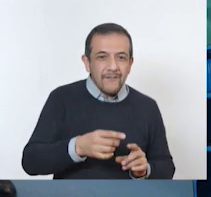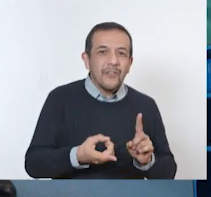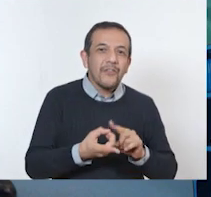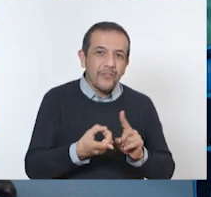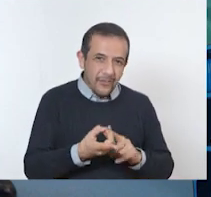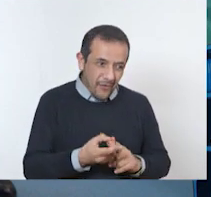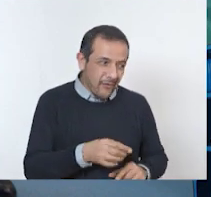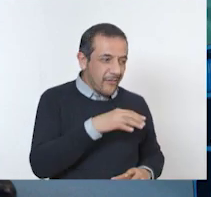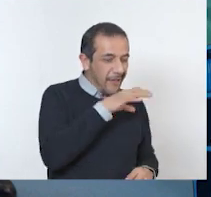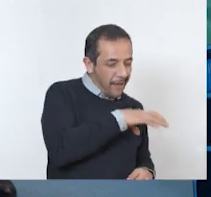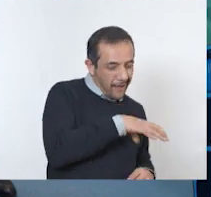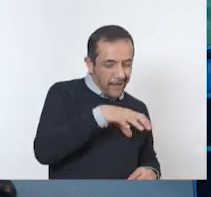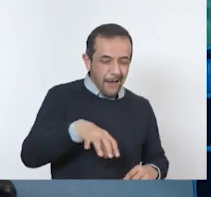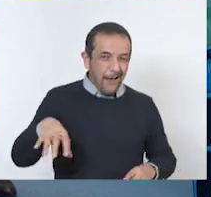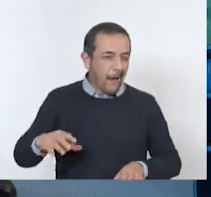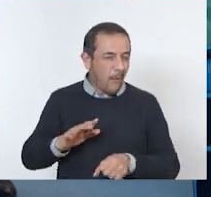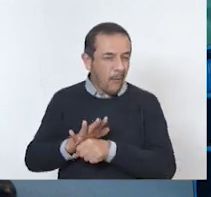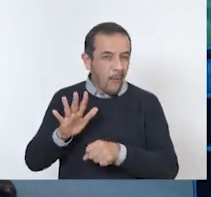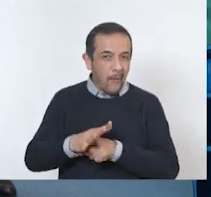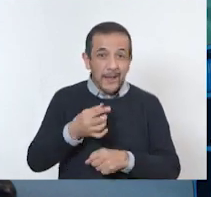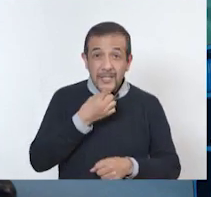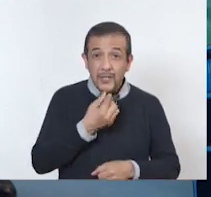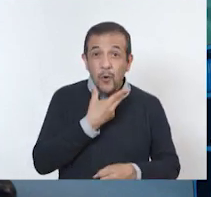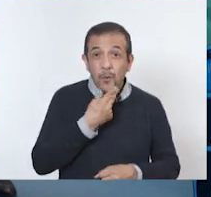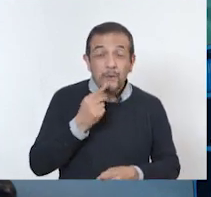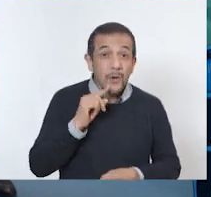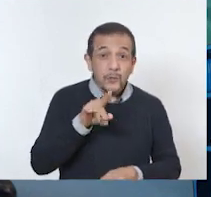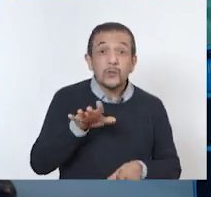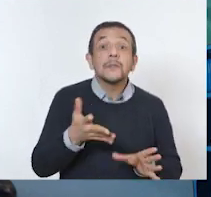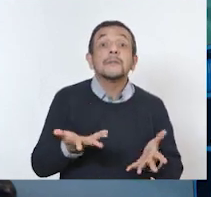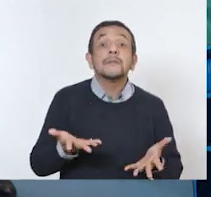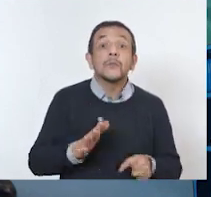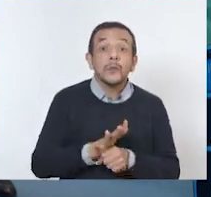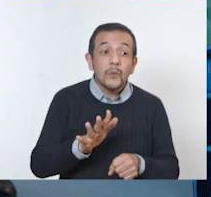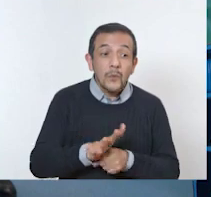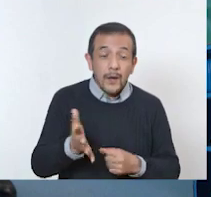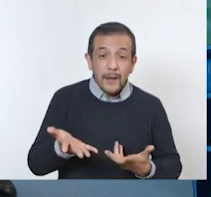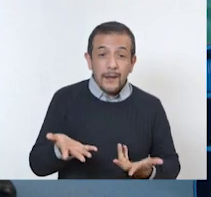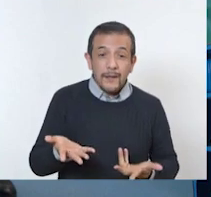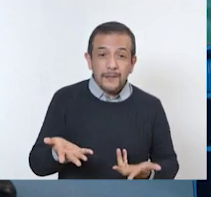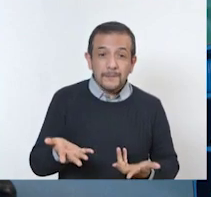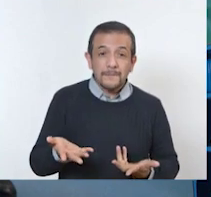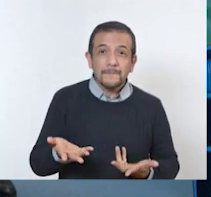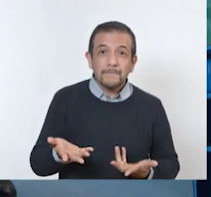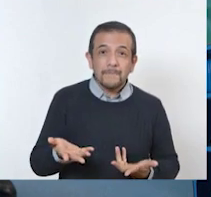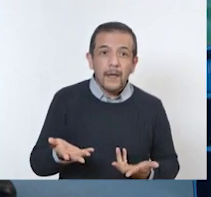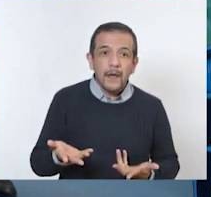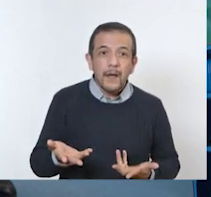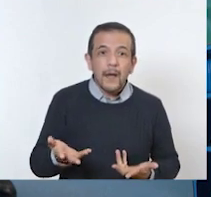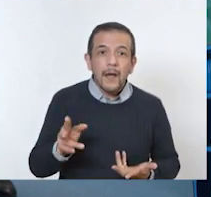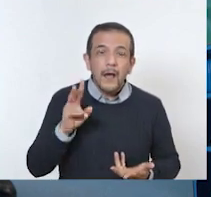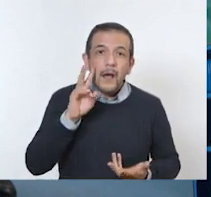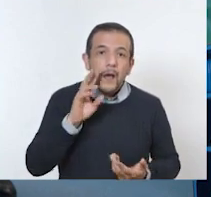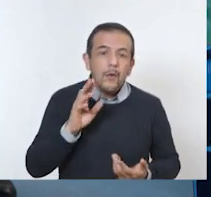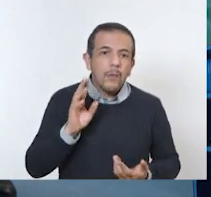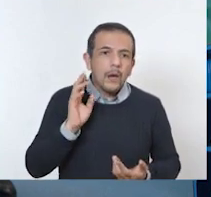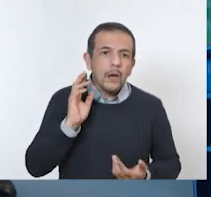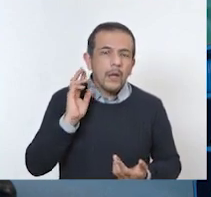en dónde va. ¿Qué dicen niñas y niños en casa? A ver.